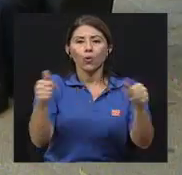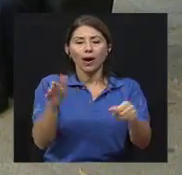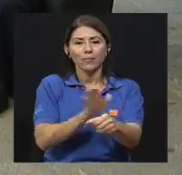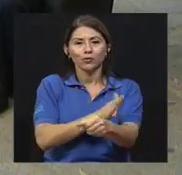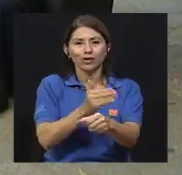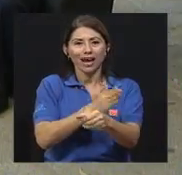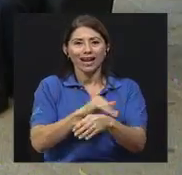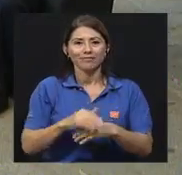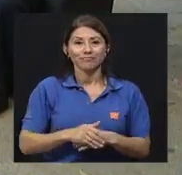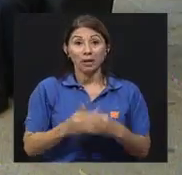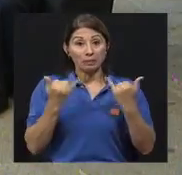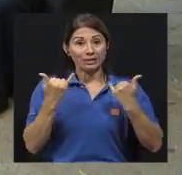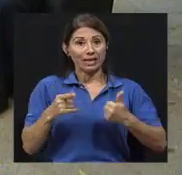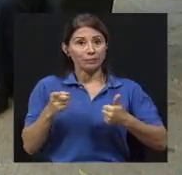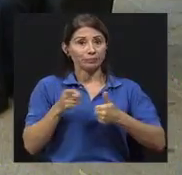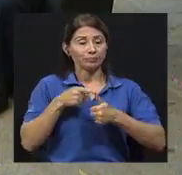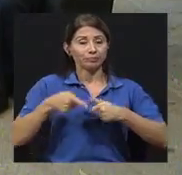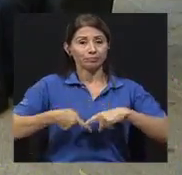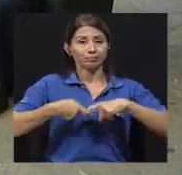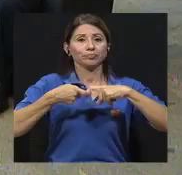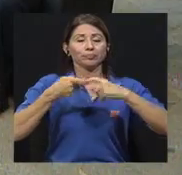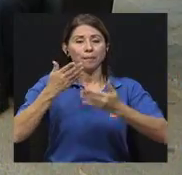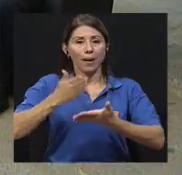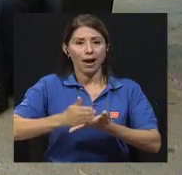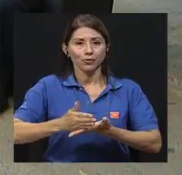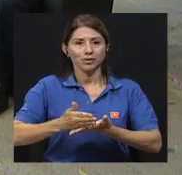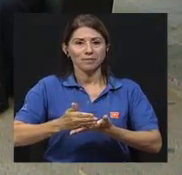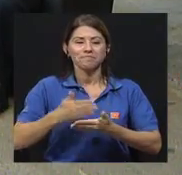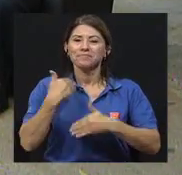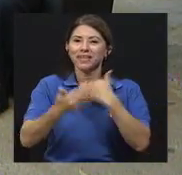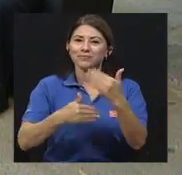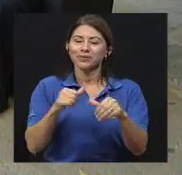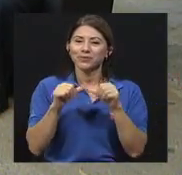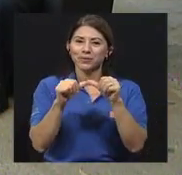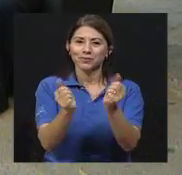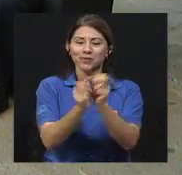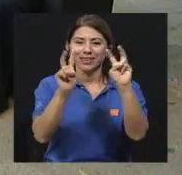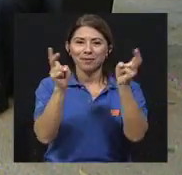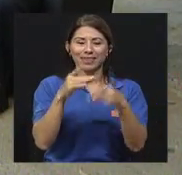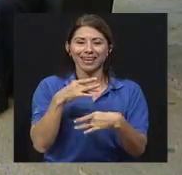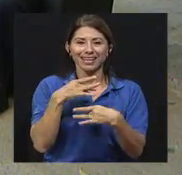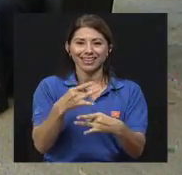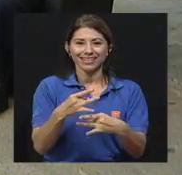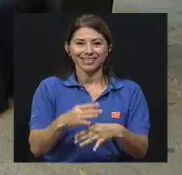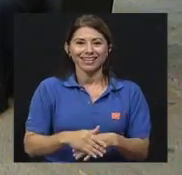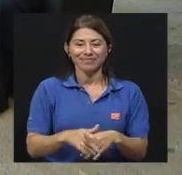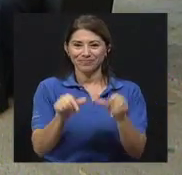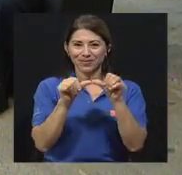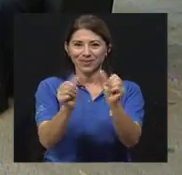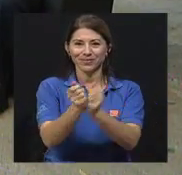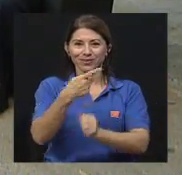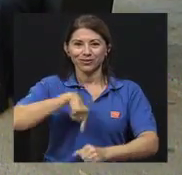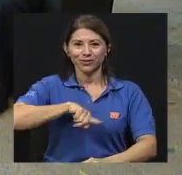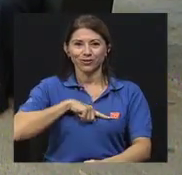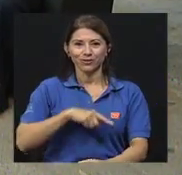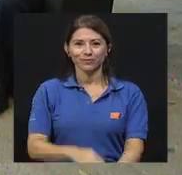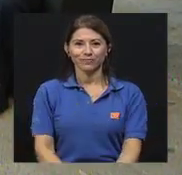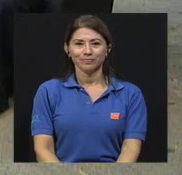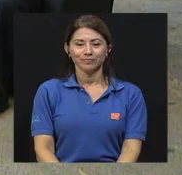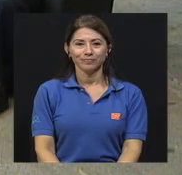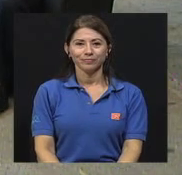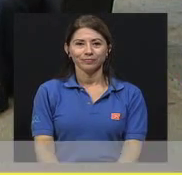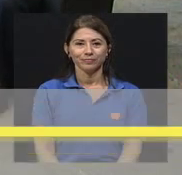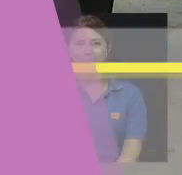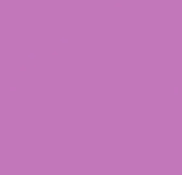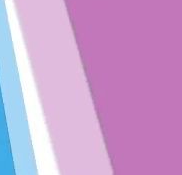Bueno, José Pablo, llegó el momento de hacer nuestra primera pausa para regresar y retomar este tema tan interesante. Quédese con nosotros.